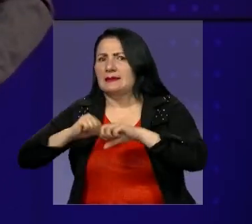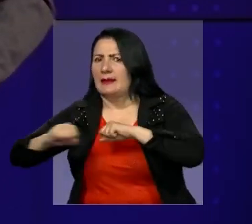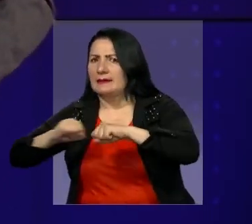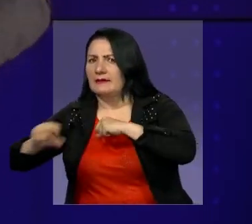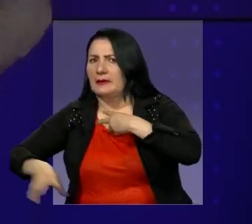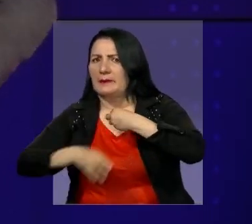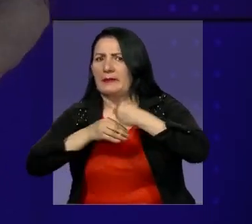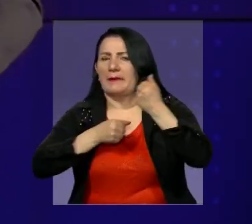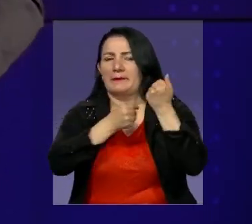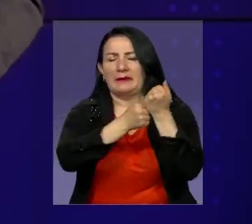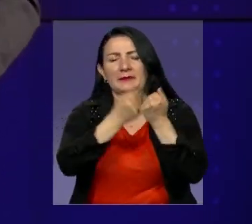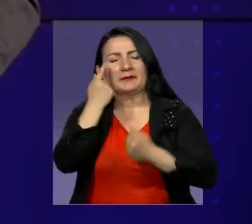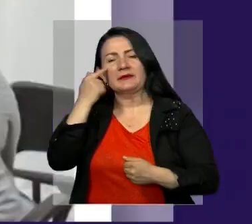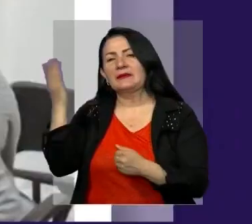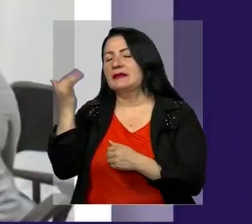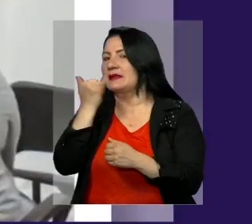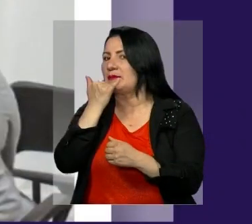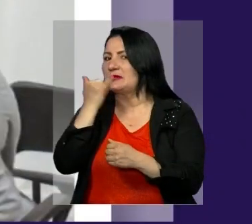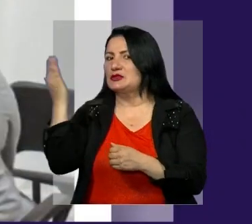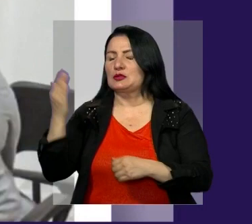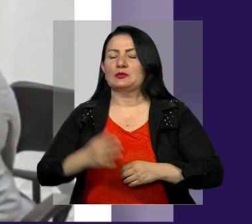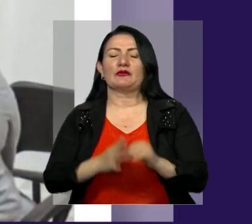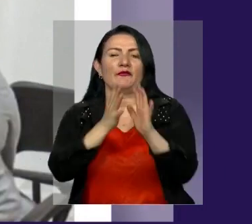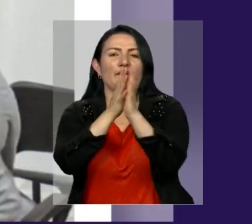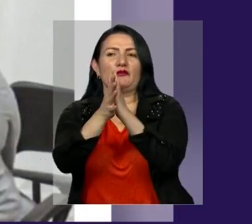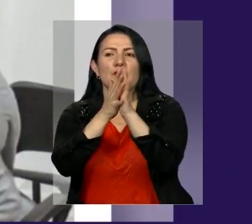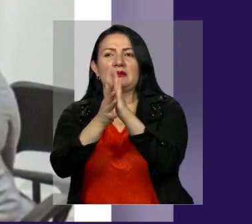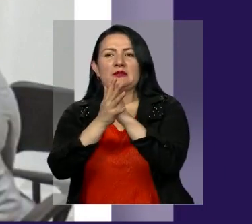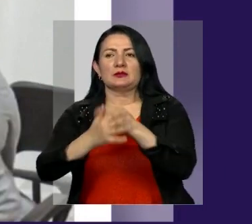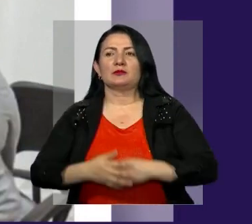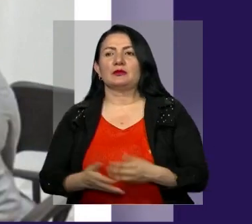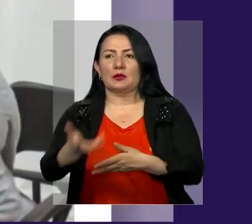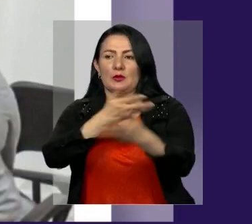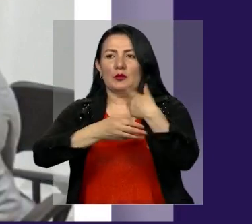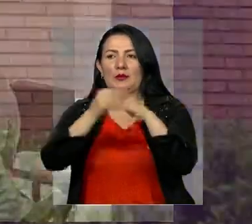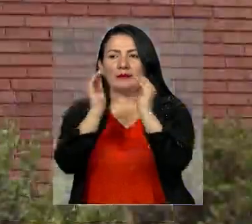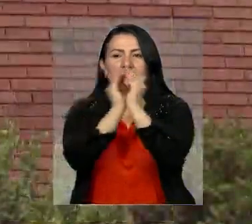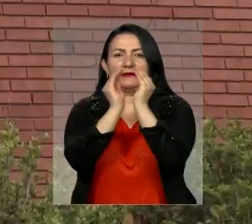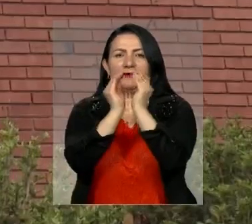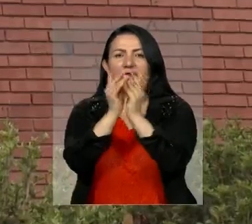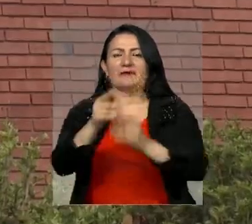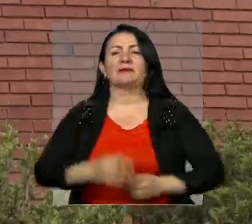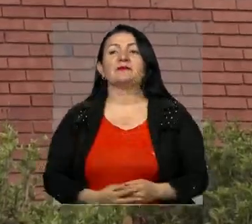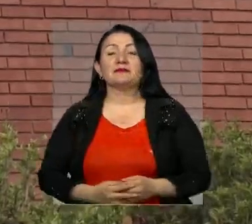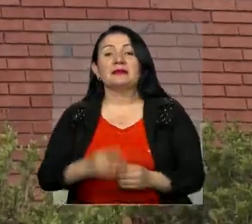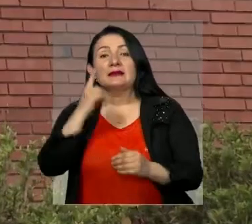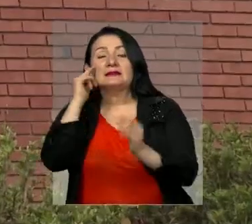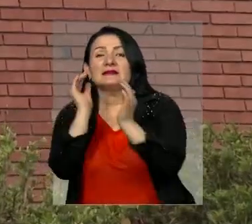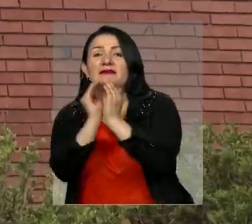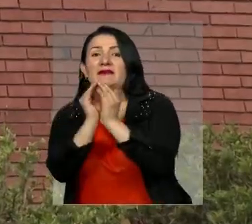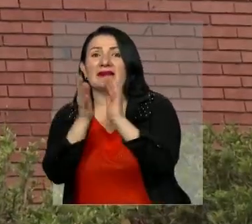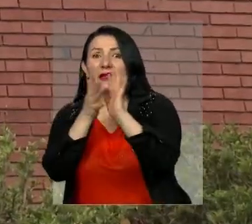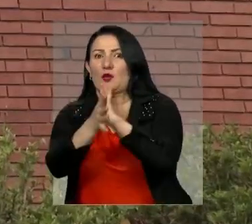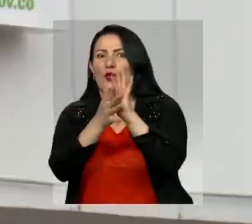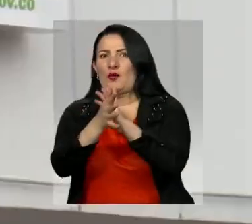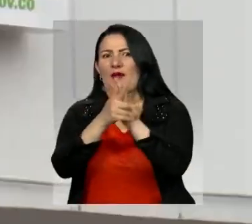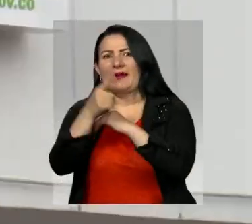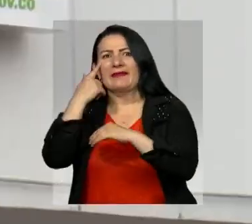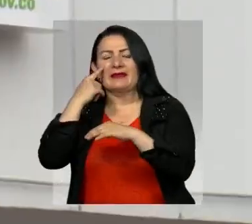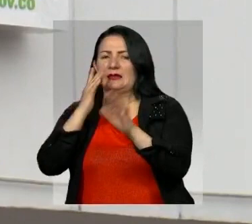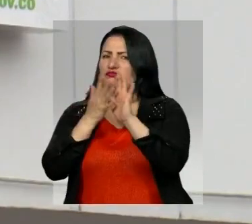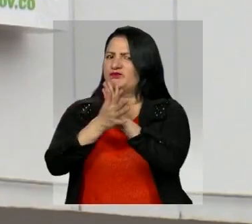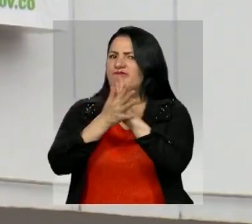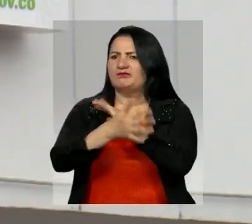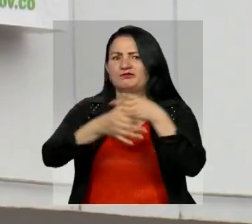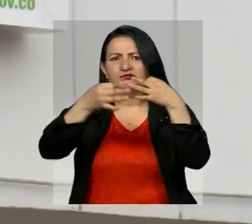complementario. Veamos lo que sucedió con esta información que compartió el ICBF. Informaron la entidad a través de un comunicado en el que